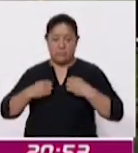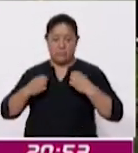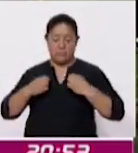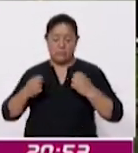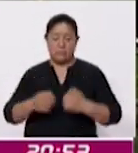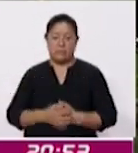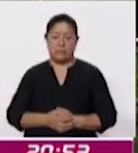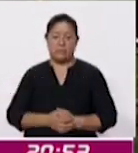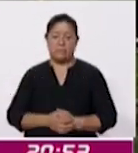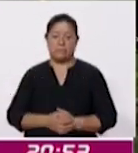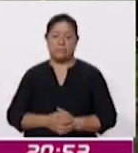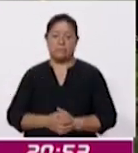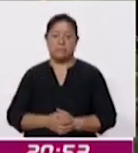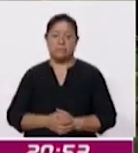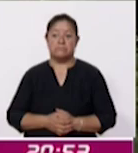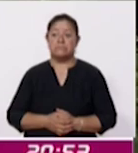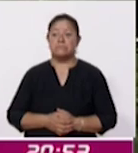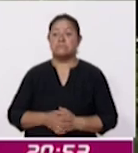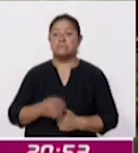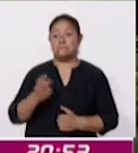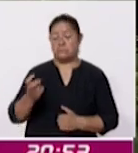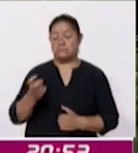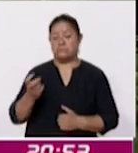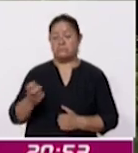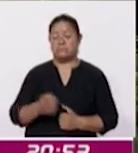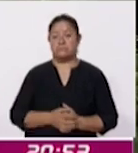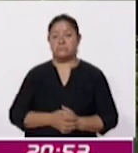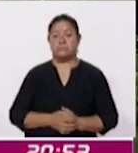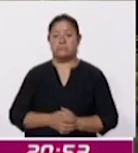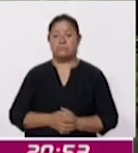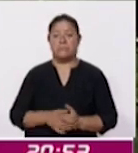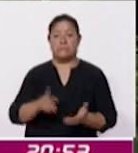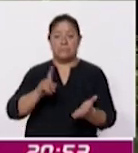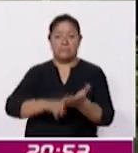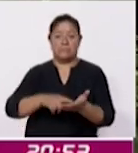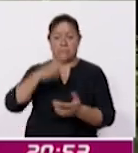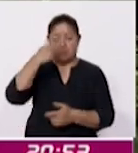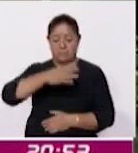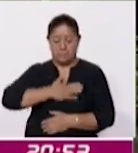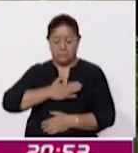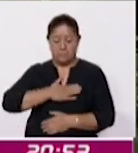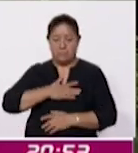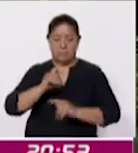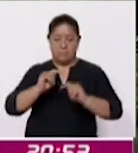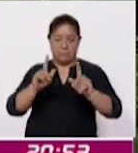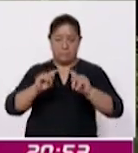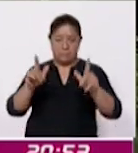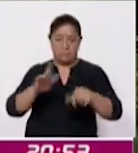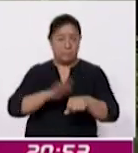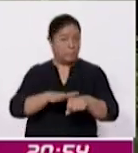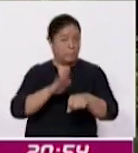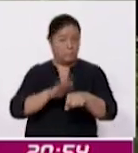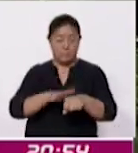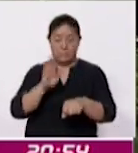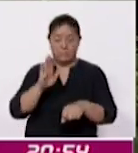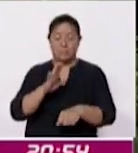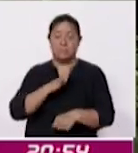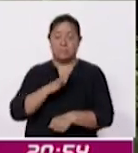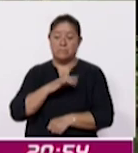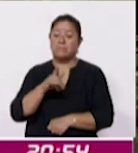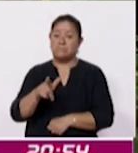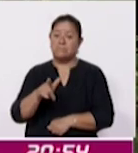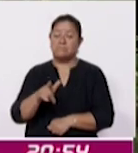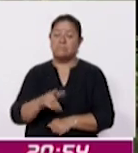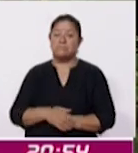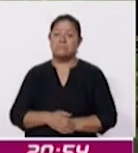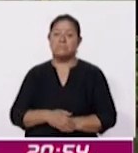con esas en nuestro México en nuestro Tlaxcala principalmente que todavía se maneja